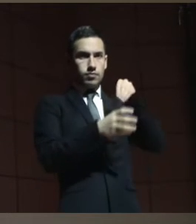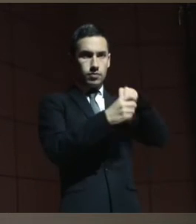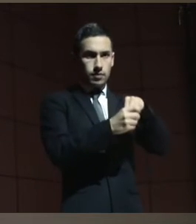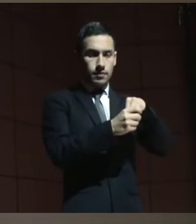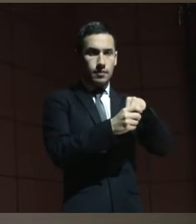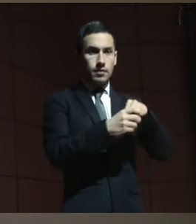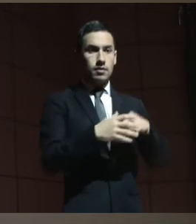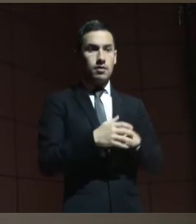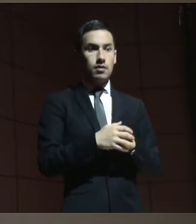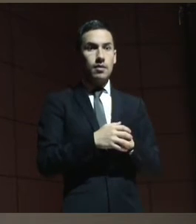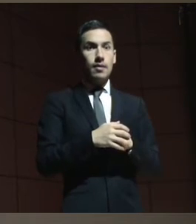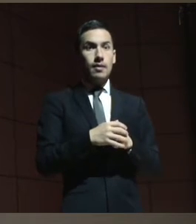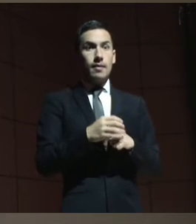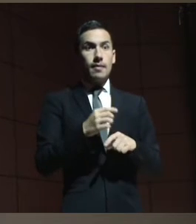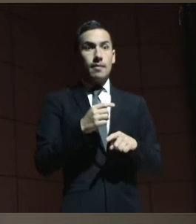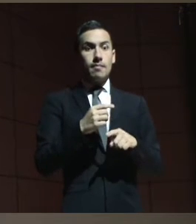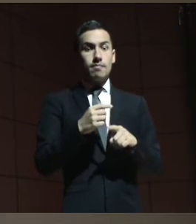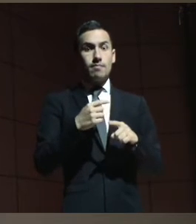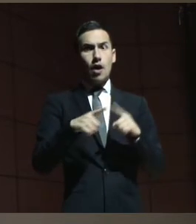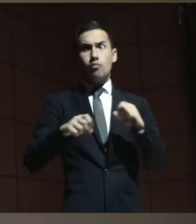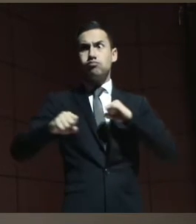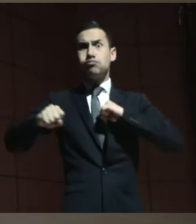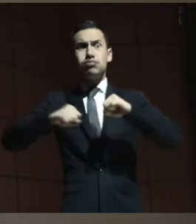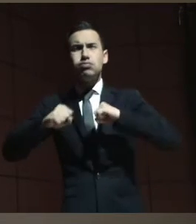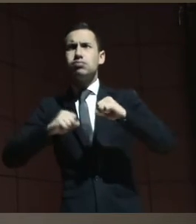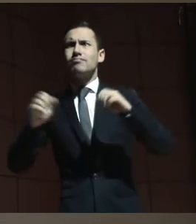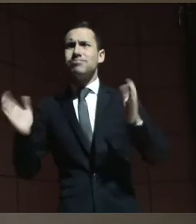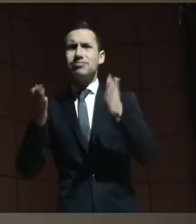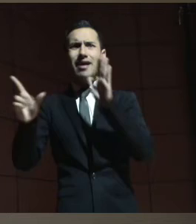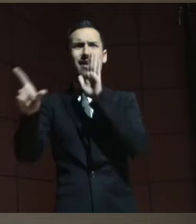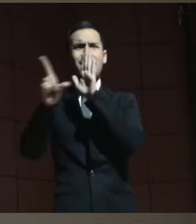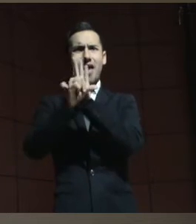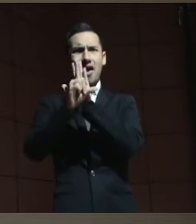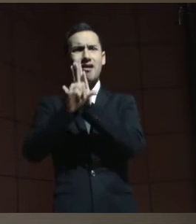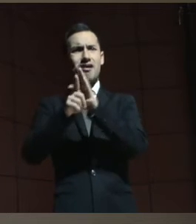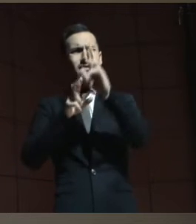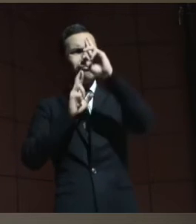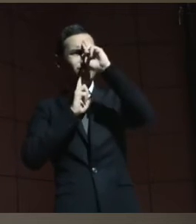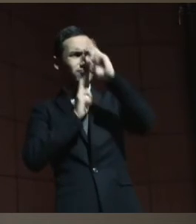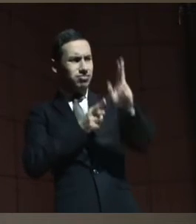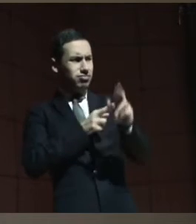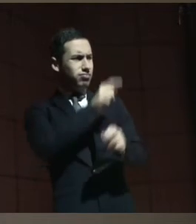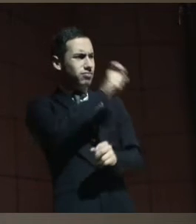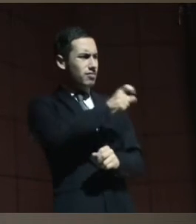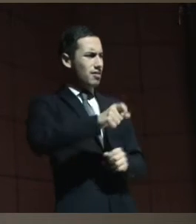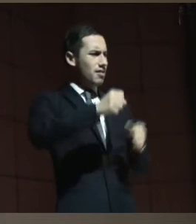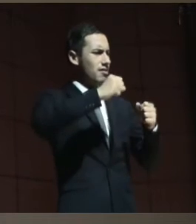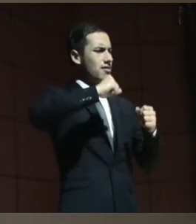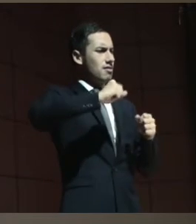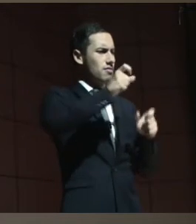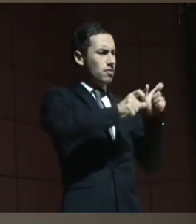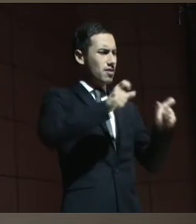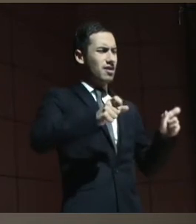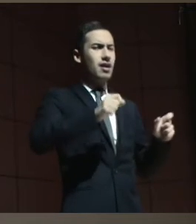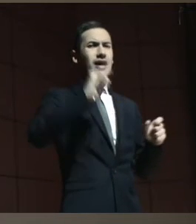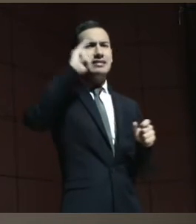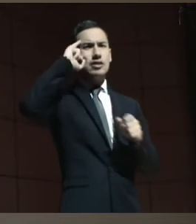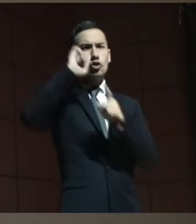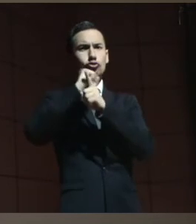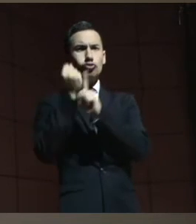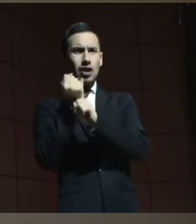movilizó que tuviéramos una ley que garantiza los derechos de las personas con discapacidad psicosocial,